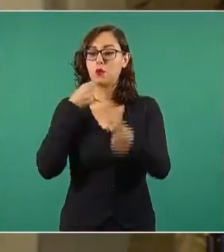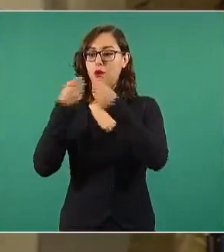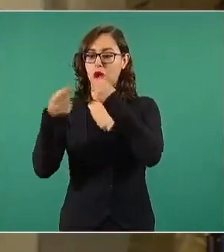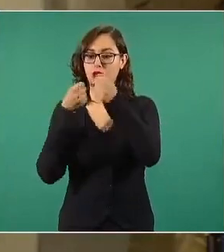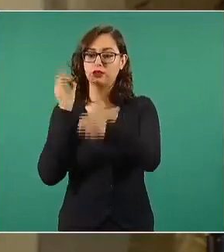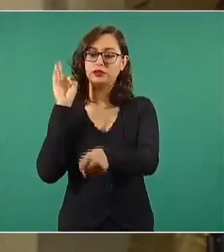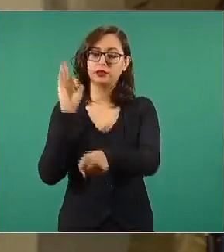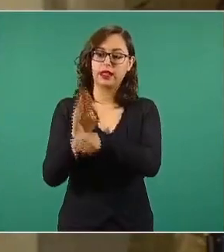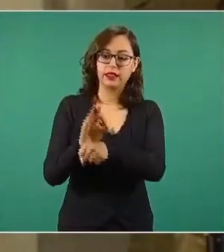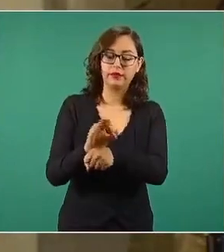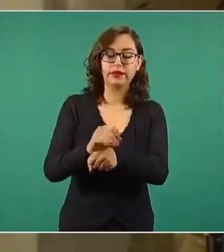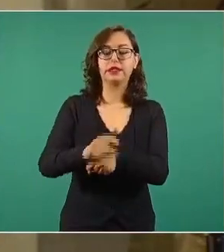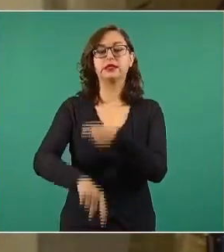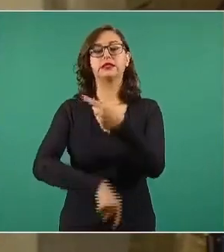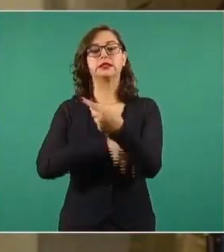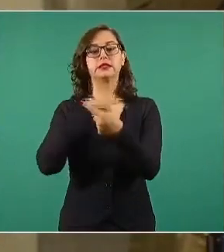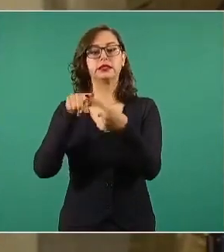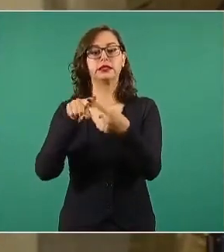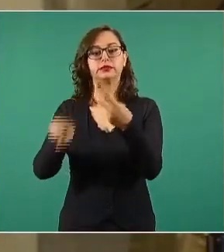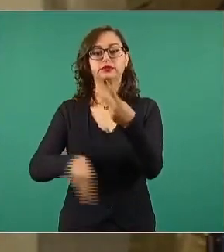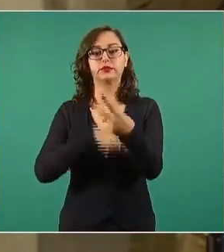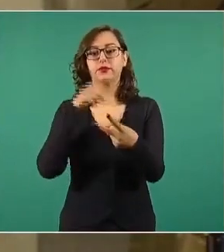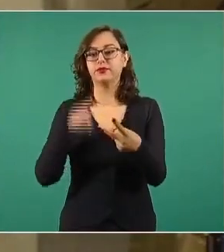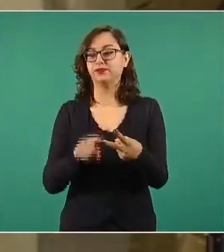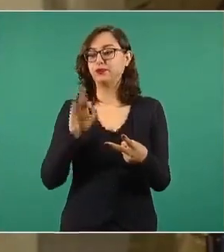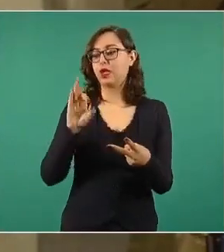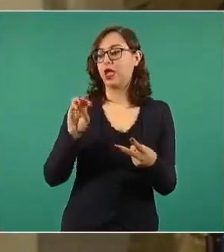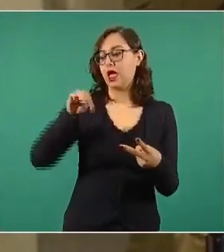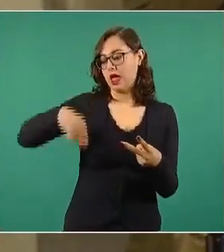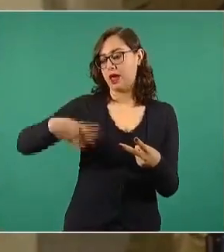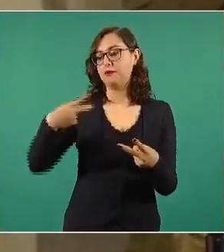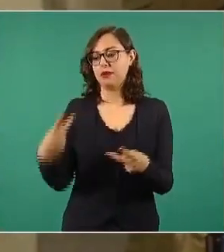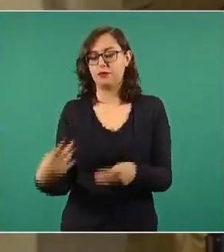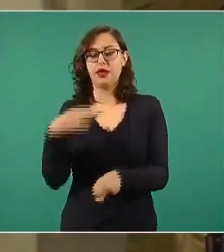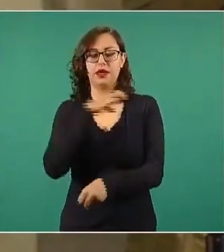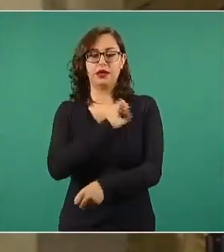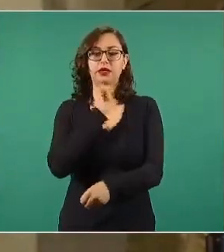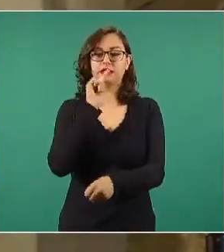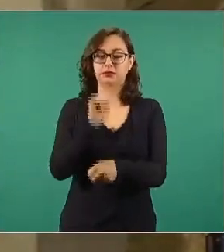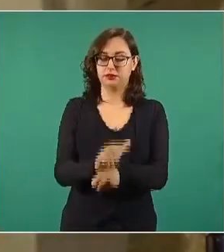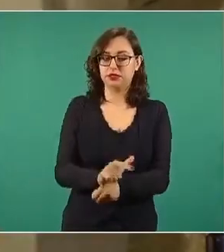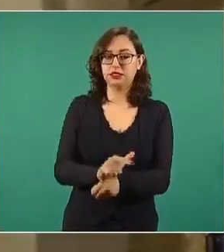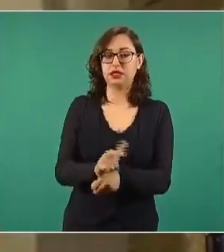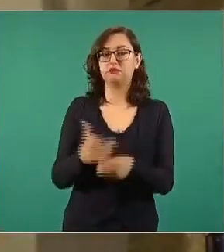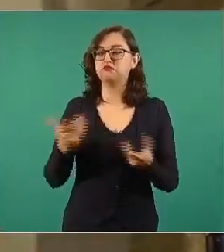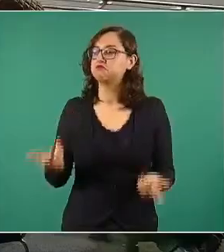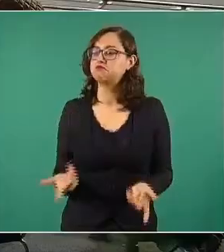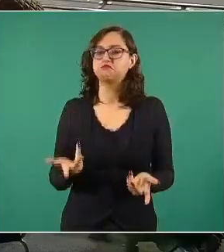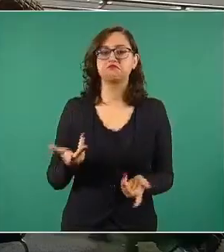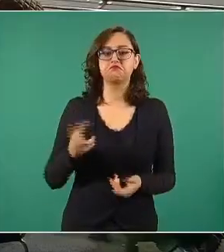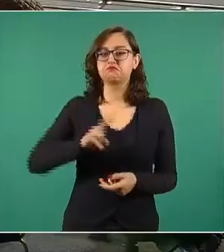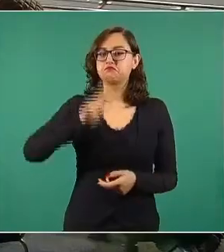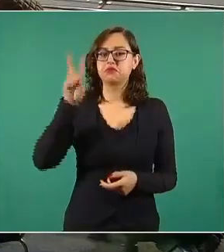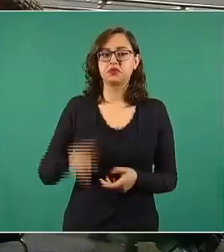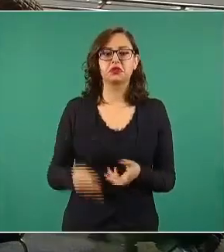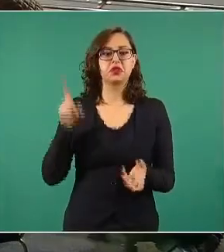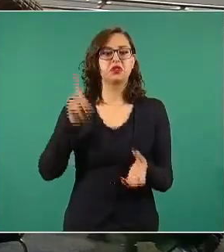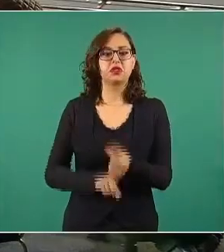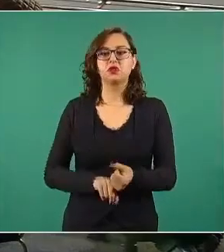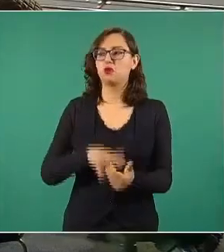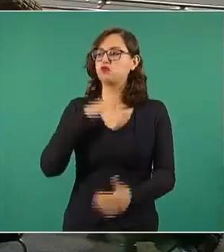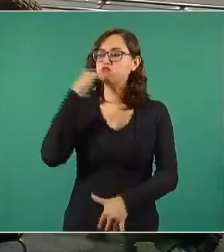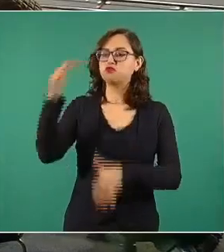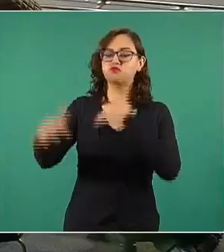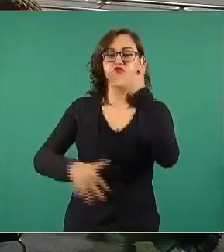como la Fiscalía Especial para Delitos contra la Libertad de Expresión están totalmente corrompidos.